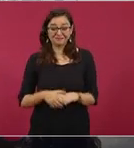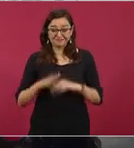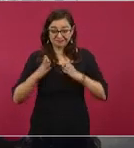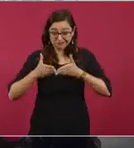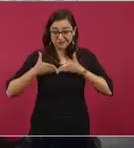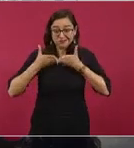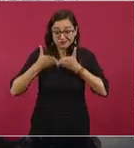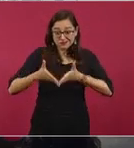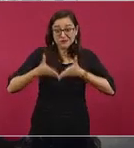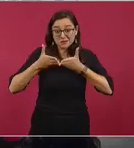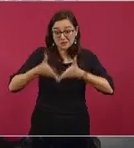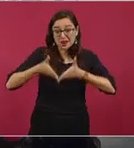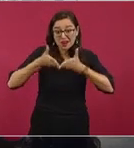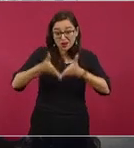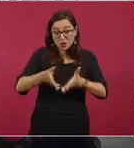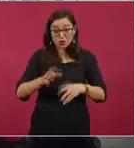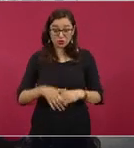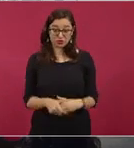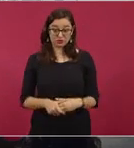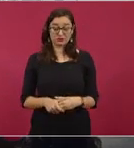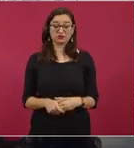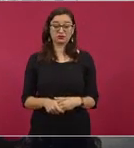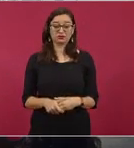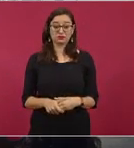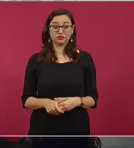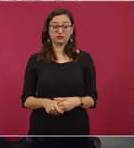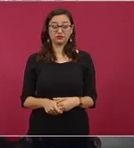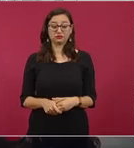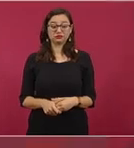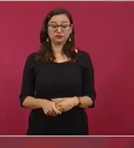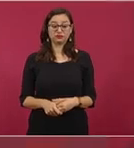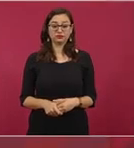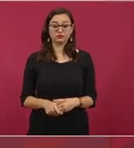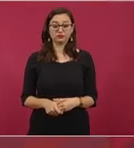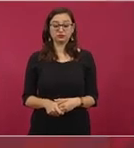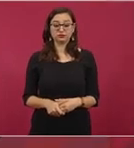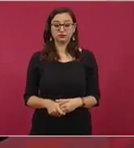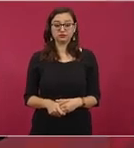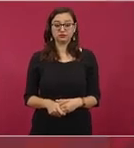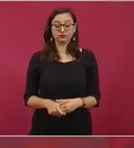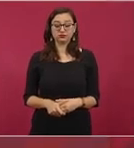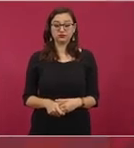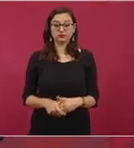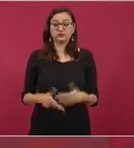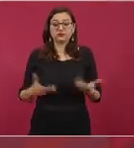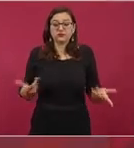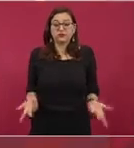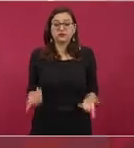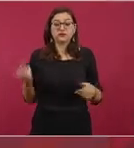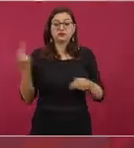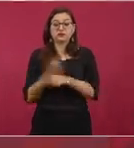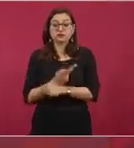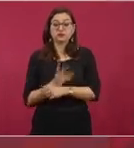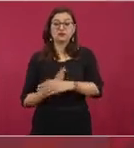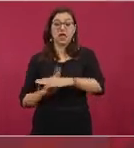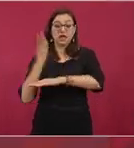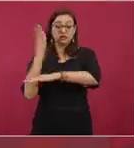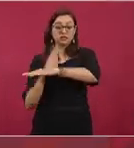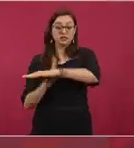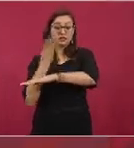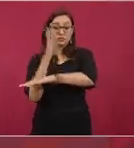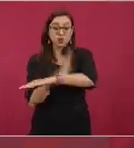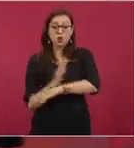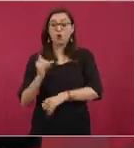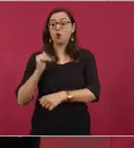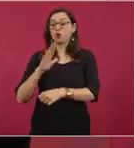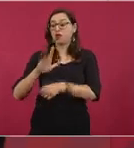los pobres tiburones, las especies